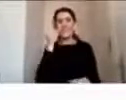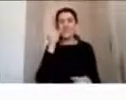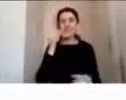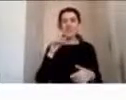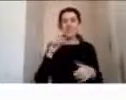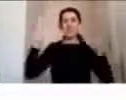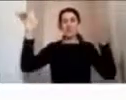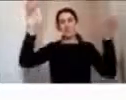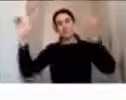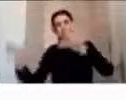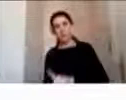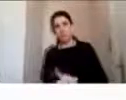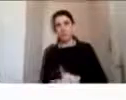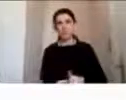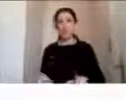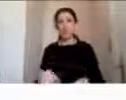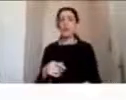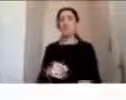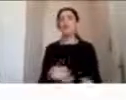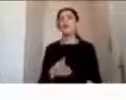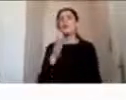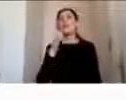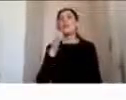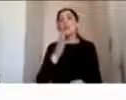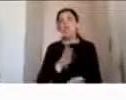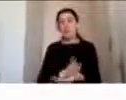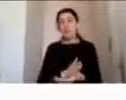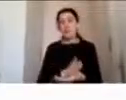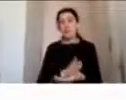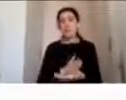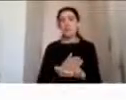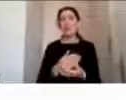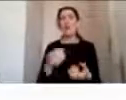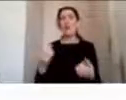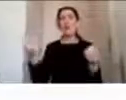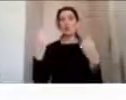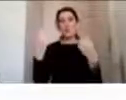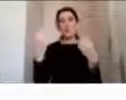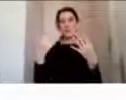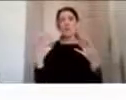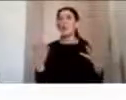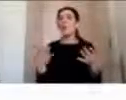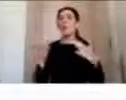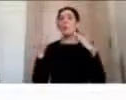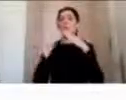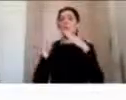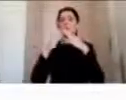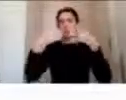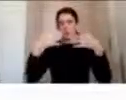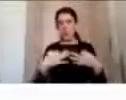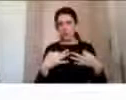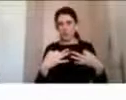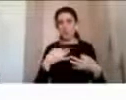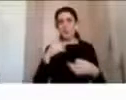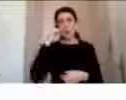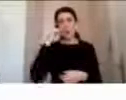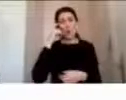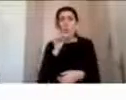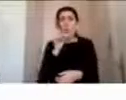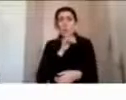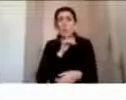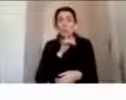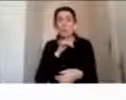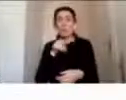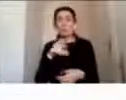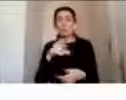medios de cómo hacer nuestro hogar y nuestro ambiente un poco más seguro. Y finalmente, creo que lo que hay que esperar y lo que hay que hacer es en el fondo un